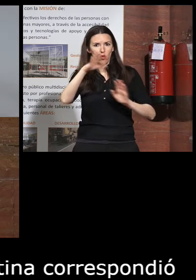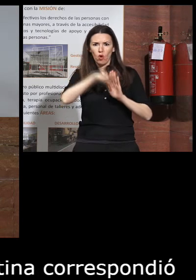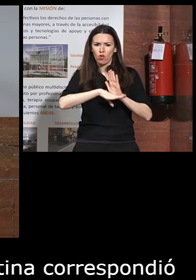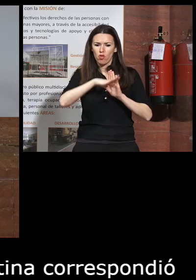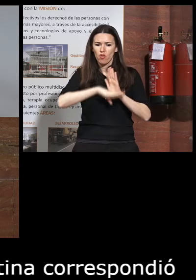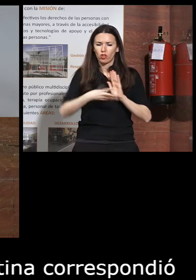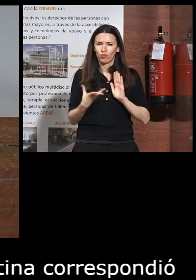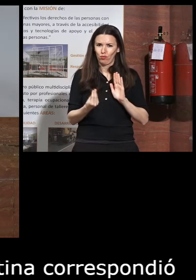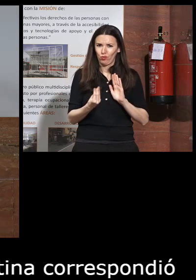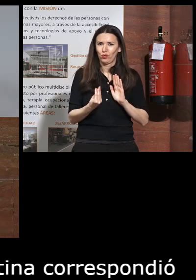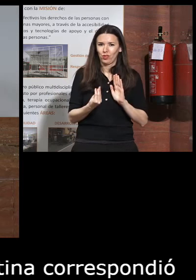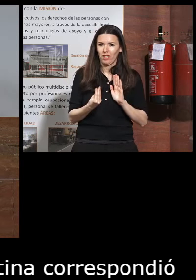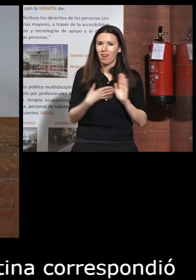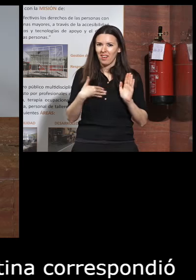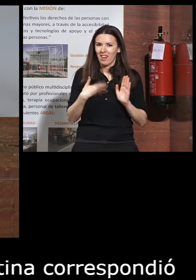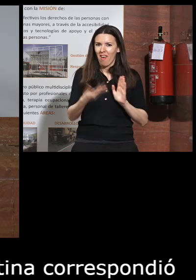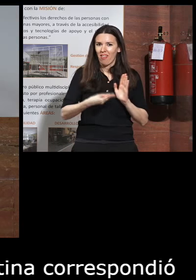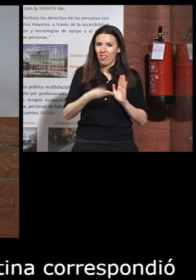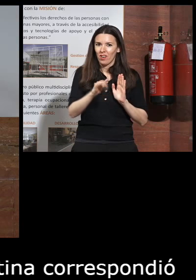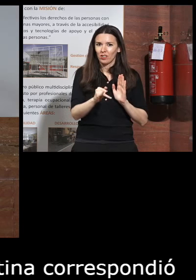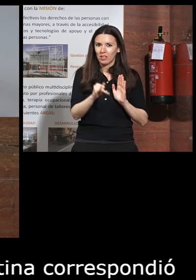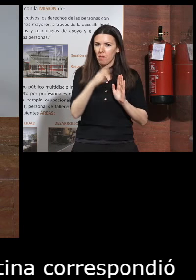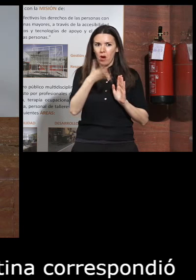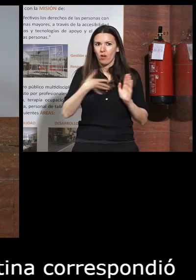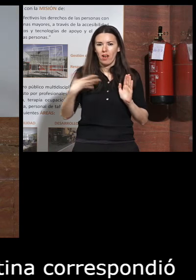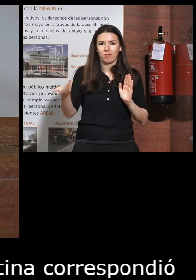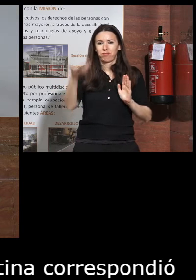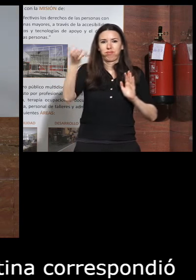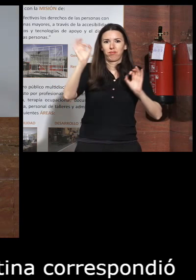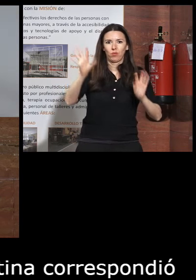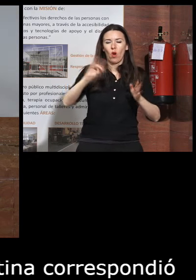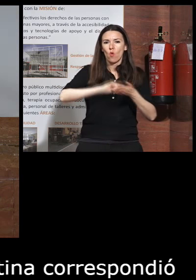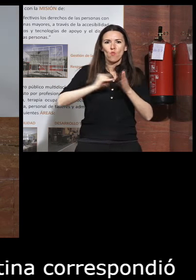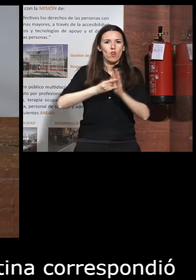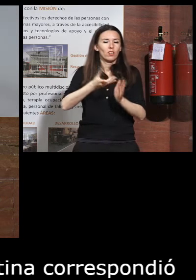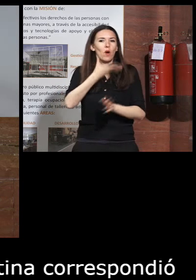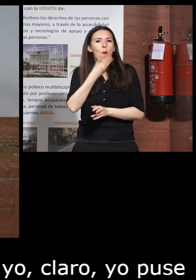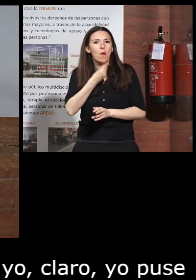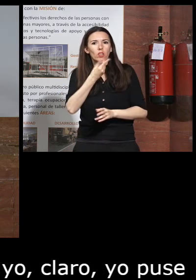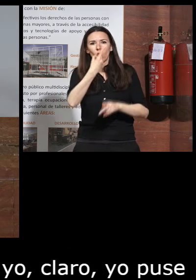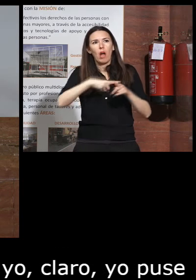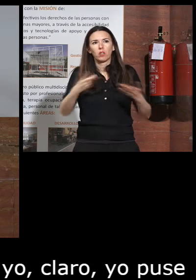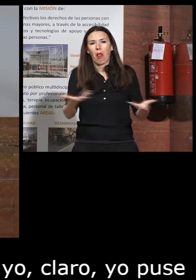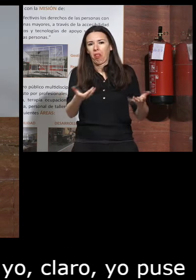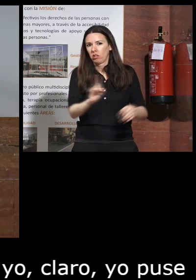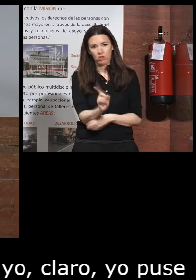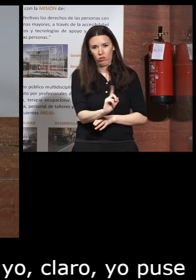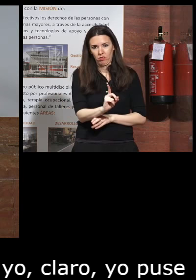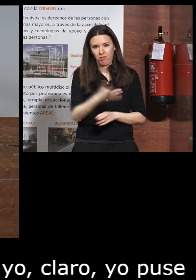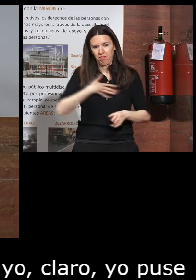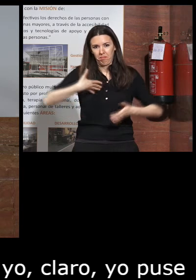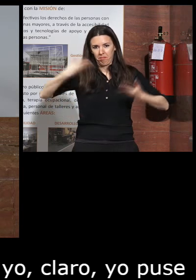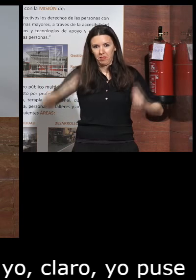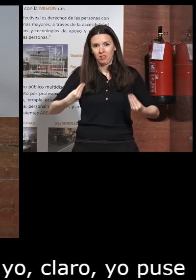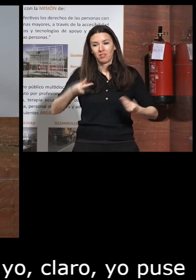yo quería hacerlo pero por todo lo alto un proyecto bonito no una cosa pequeñita y